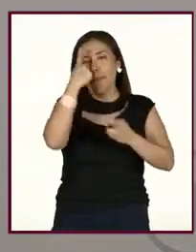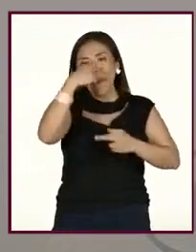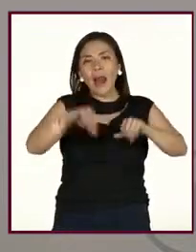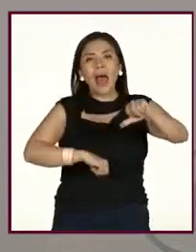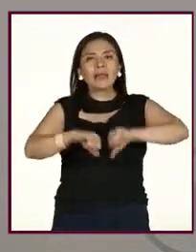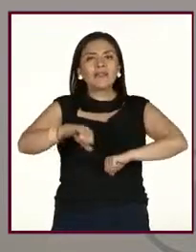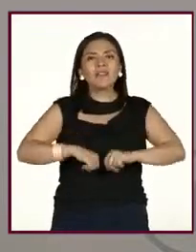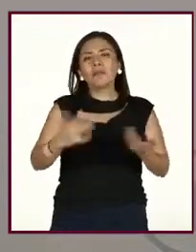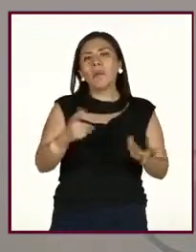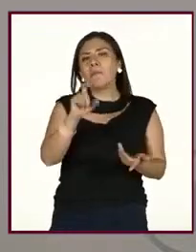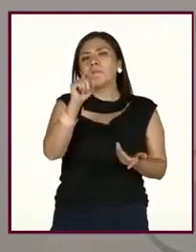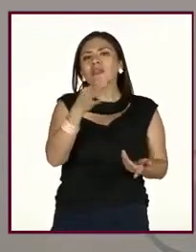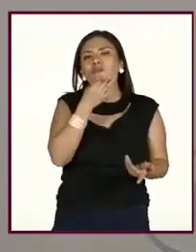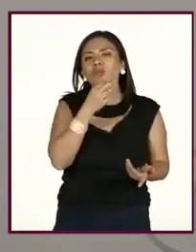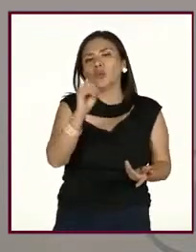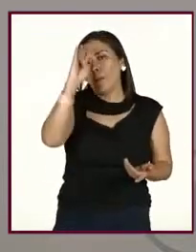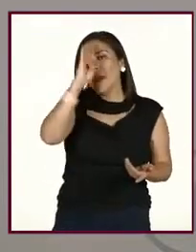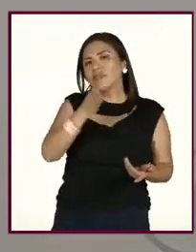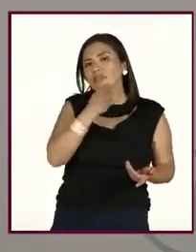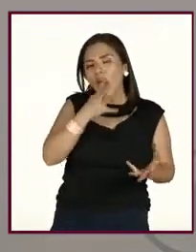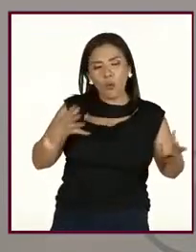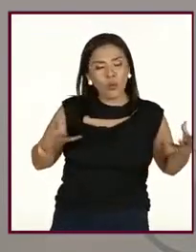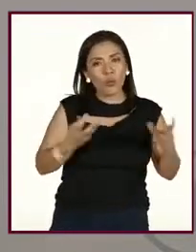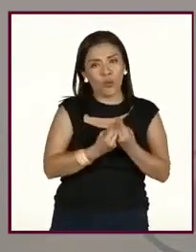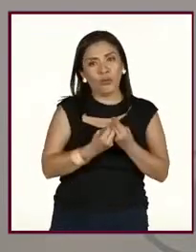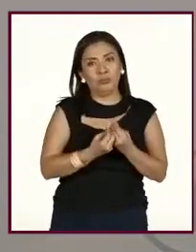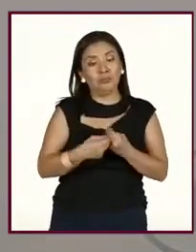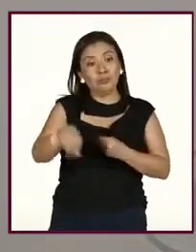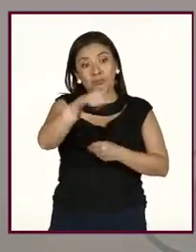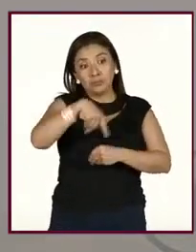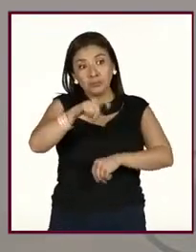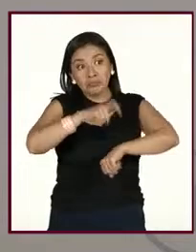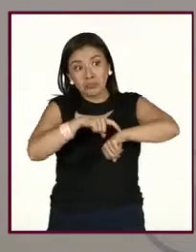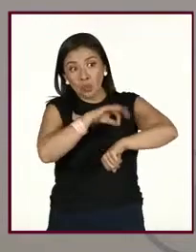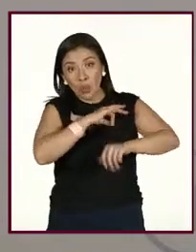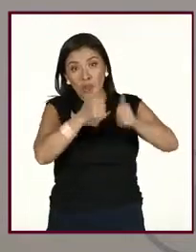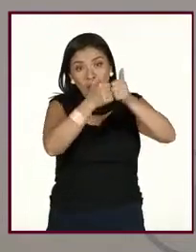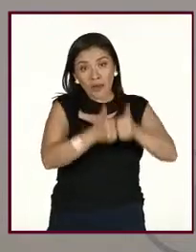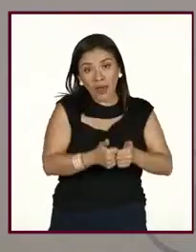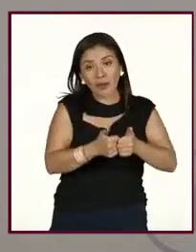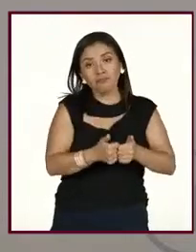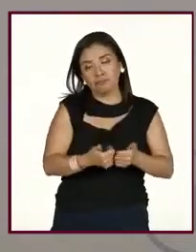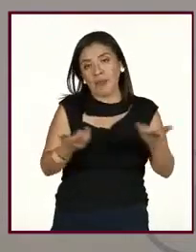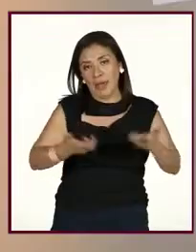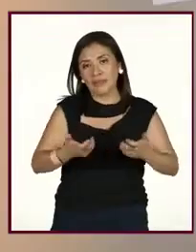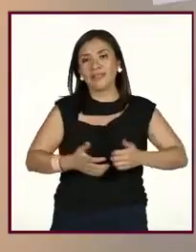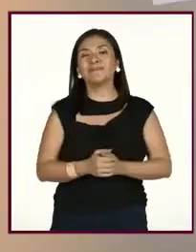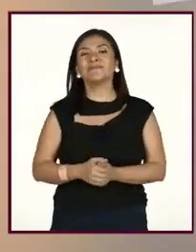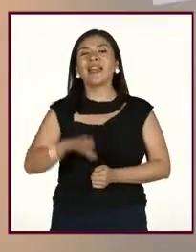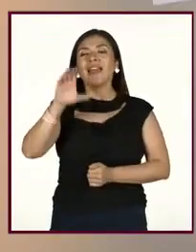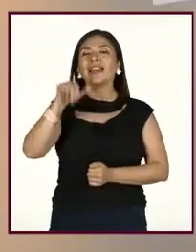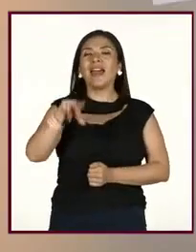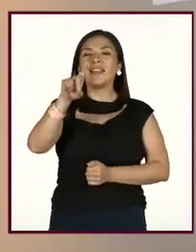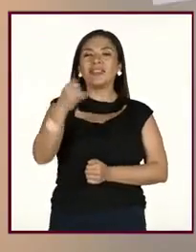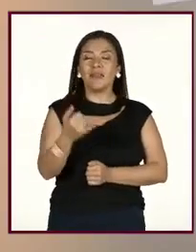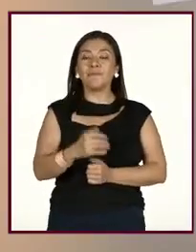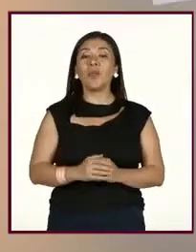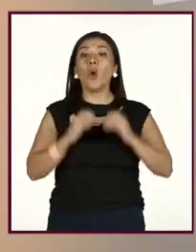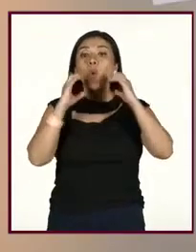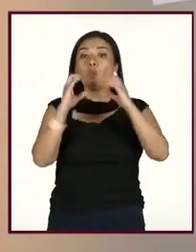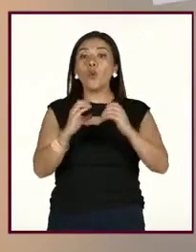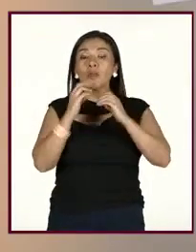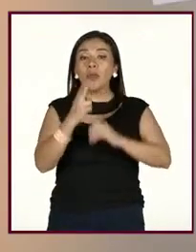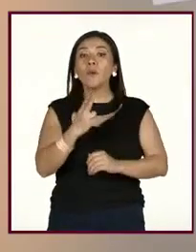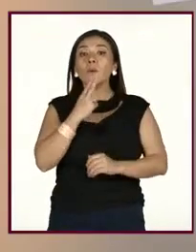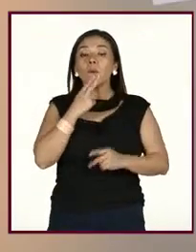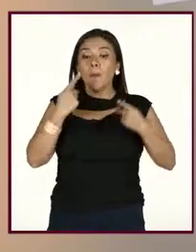media hora, algo, ¿no? Perfecto. Los que puedan quedarse o los que estén dispuestos. Candy Cruz Sánchez, el autocuidado